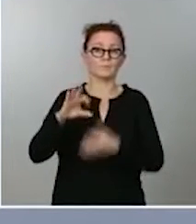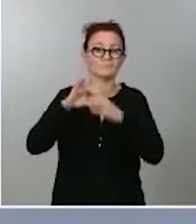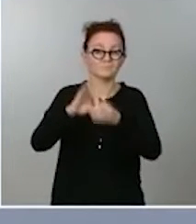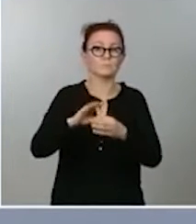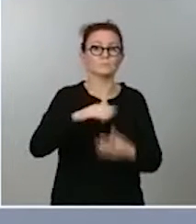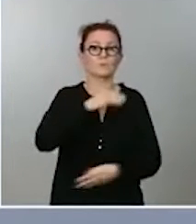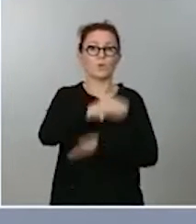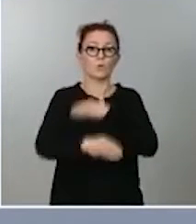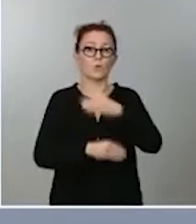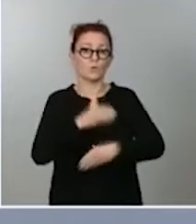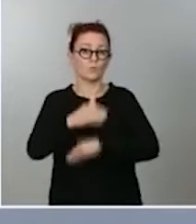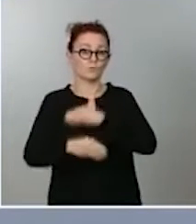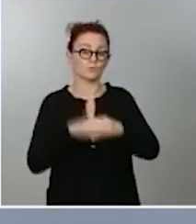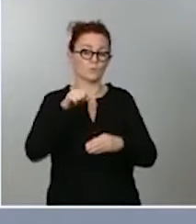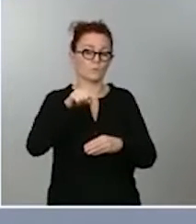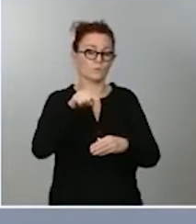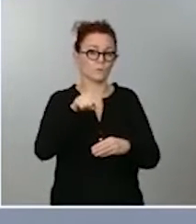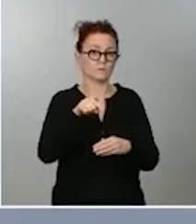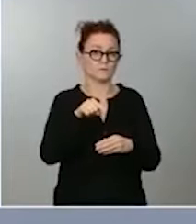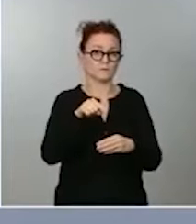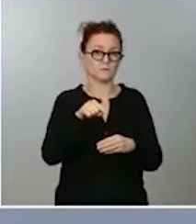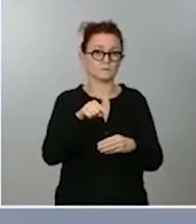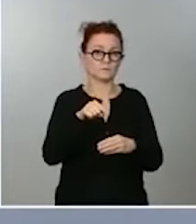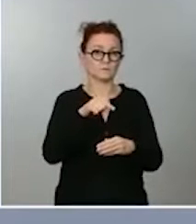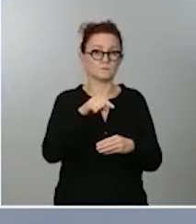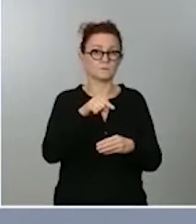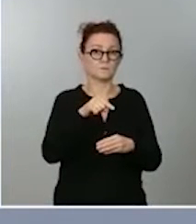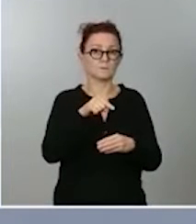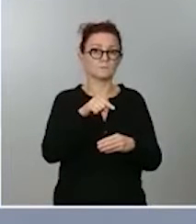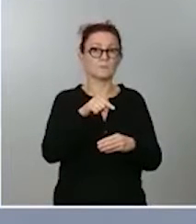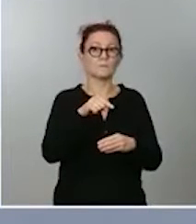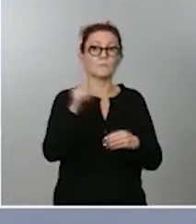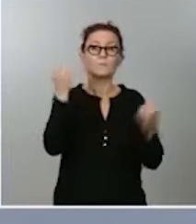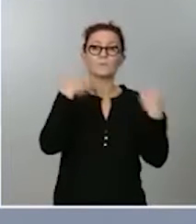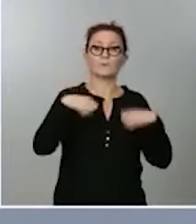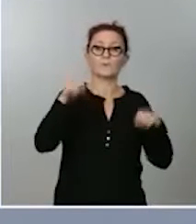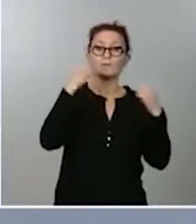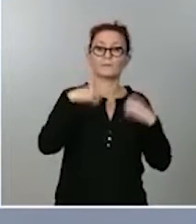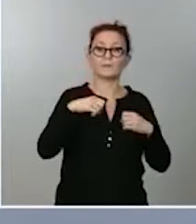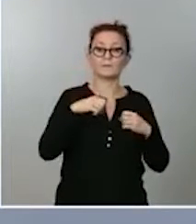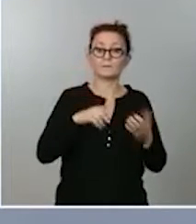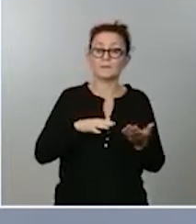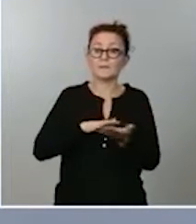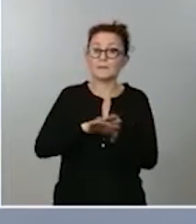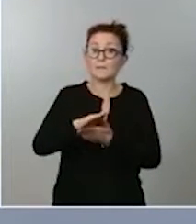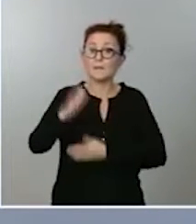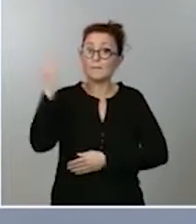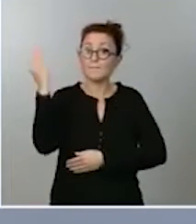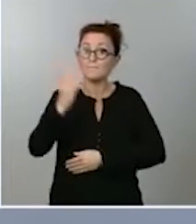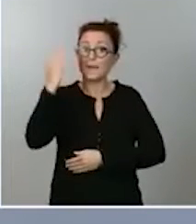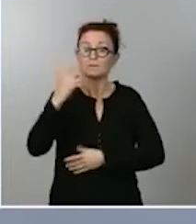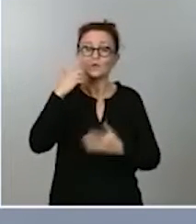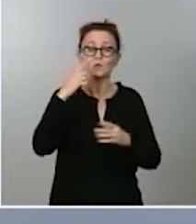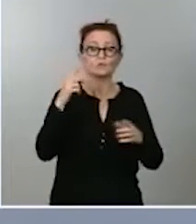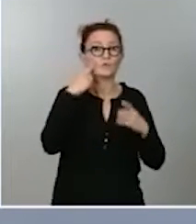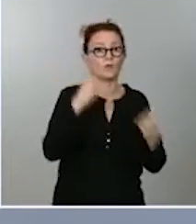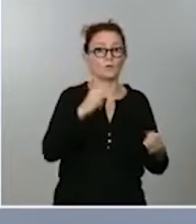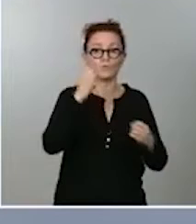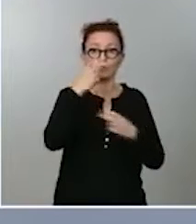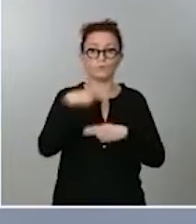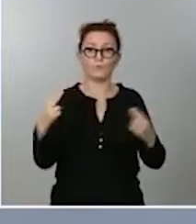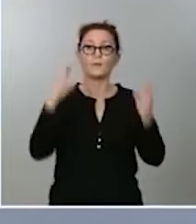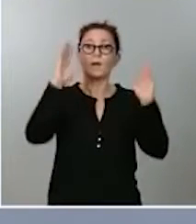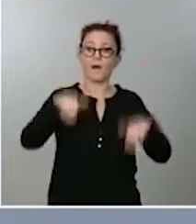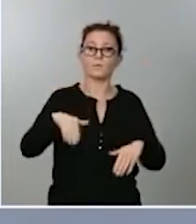actividades. Por eso, ese impacto sobre la salud pública es lo que motiva, naturalmente, la redacción, elaboración y aprobación final en esta